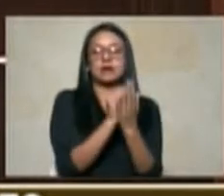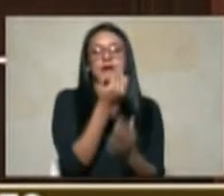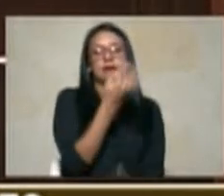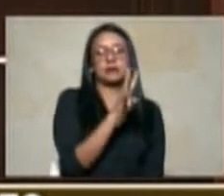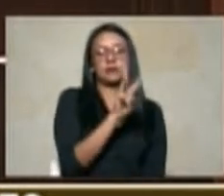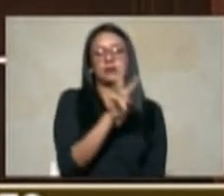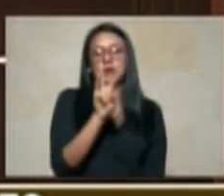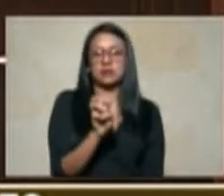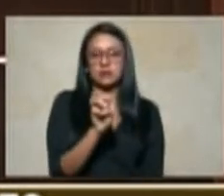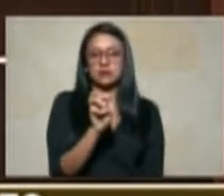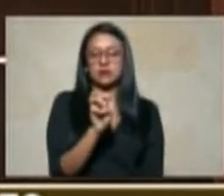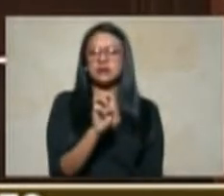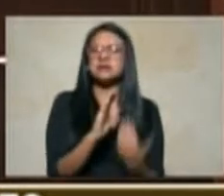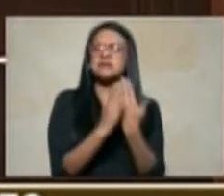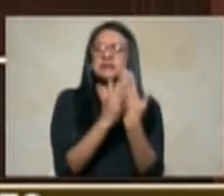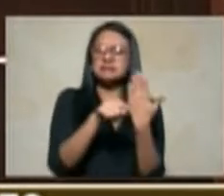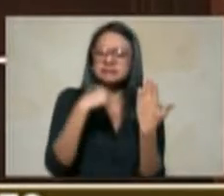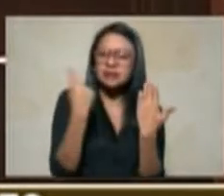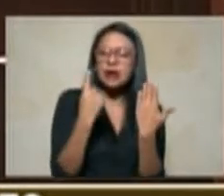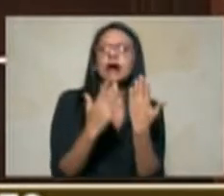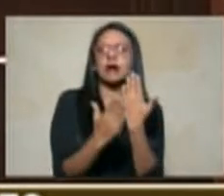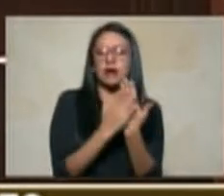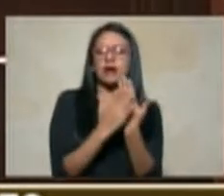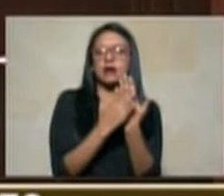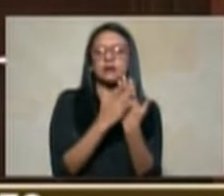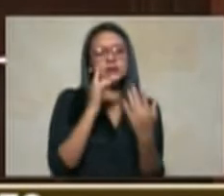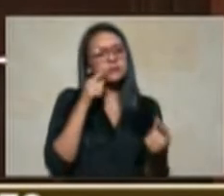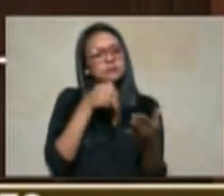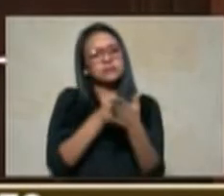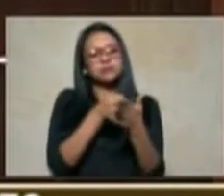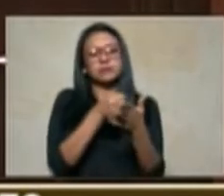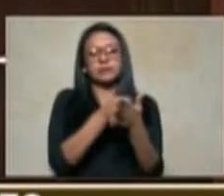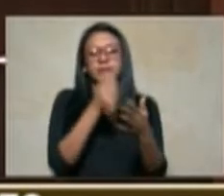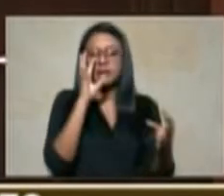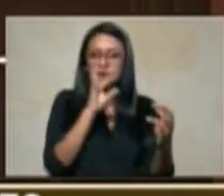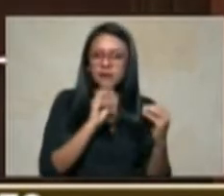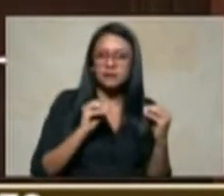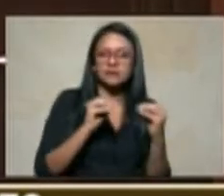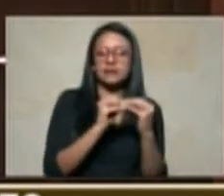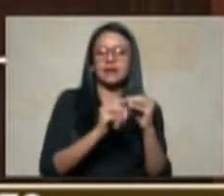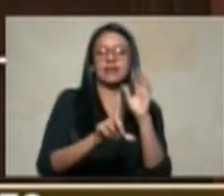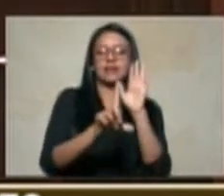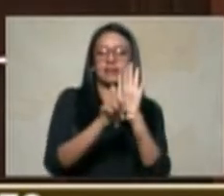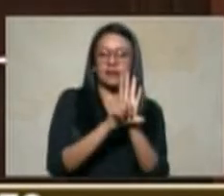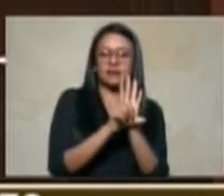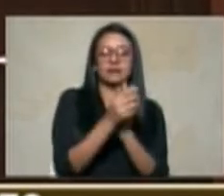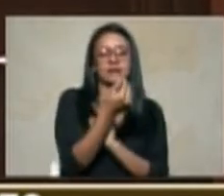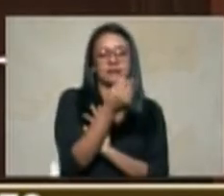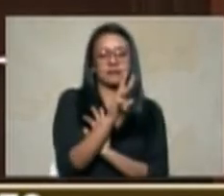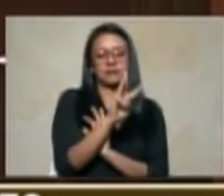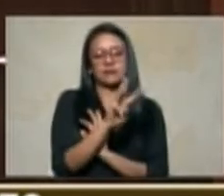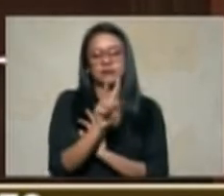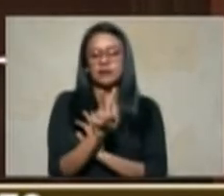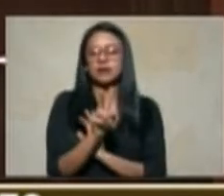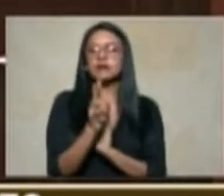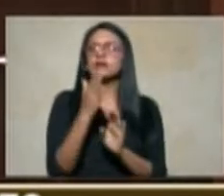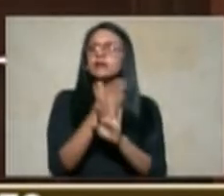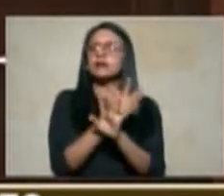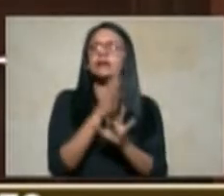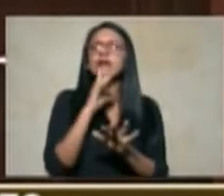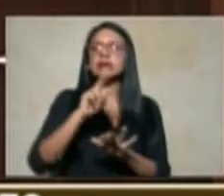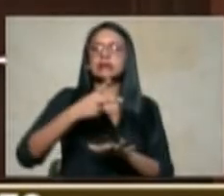pudiera estar persiguiendo la modulación de la ley 1448 respecto del segundo ocupante y del principio de buena fe